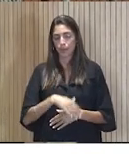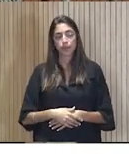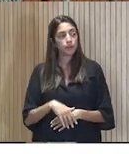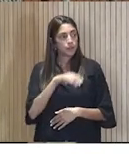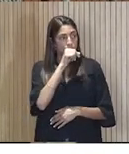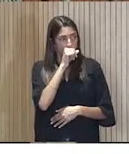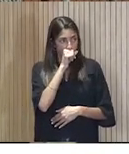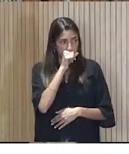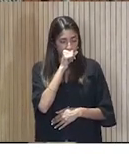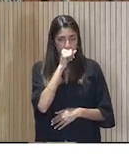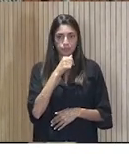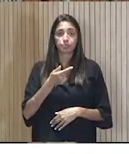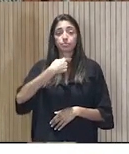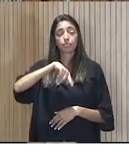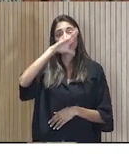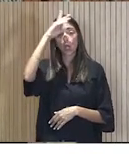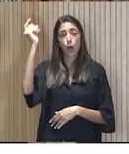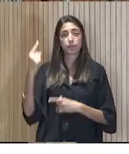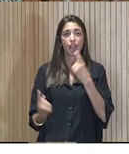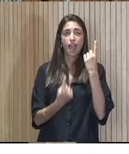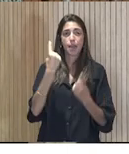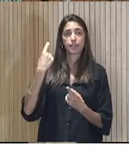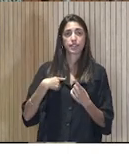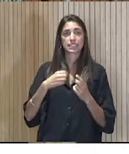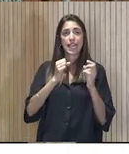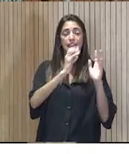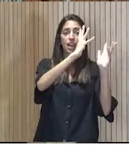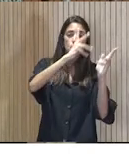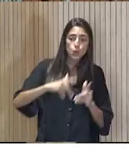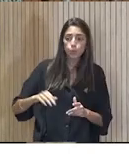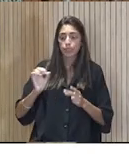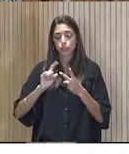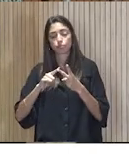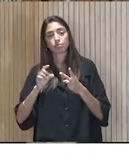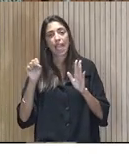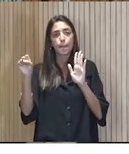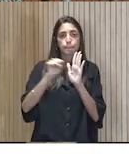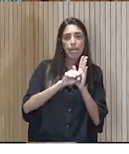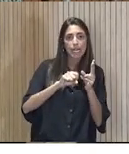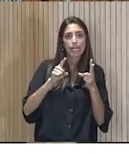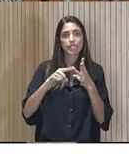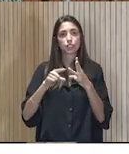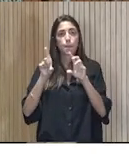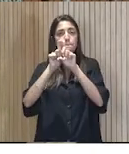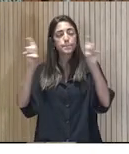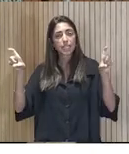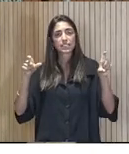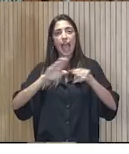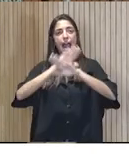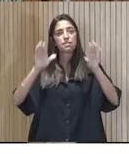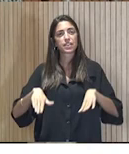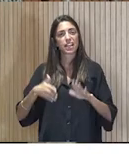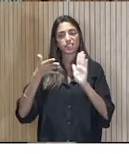olvida a veces, Rubén, que más allá de las grandes cifras, de las grandes marcas, de las grandes corporaciones, al final hay un chaval.